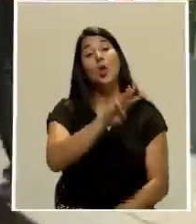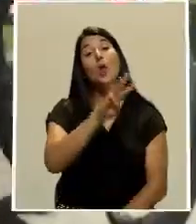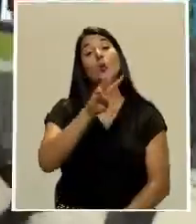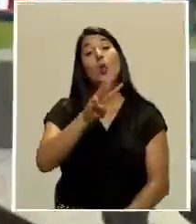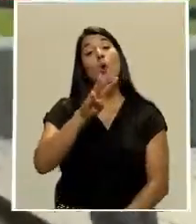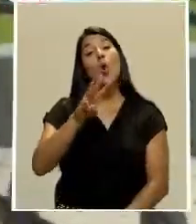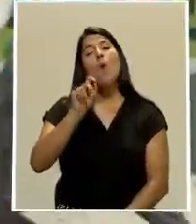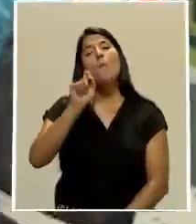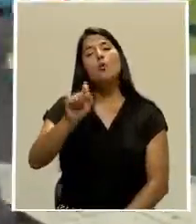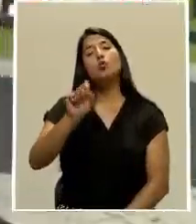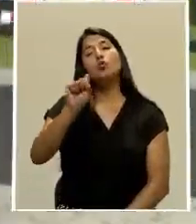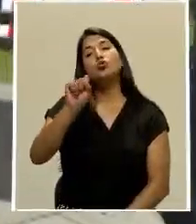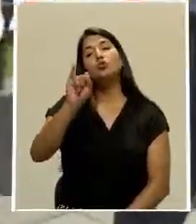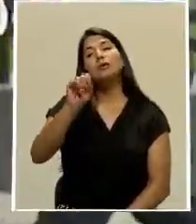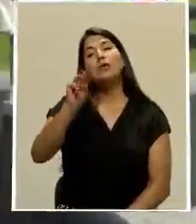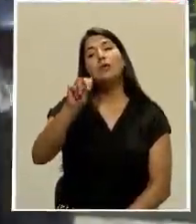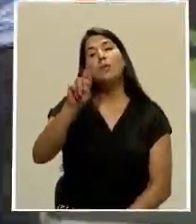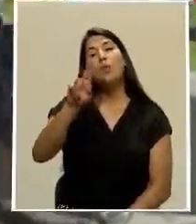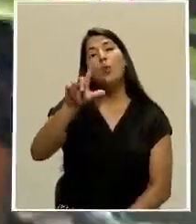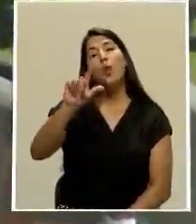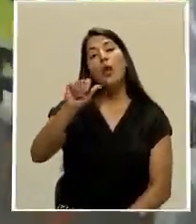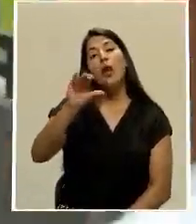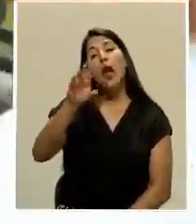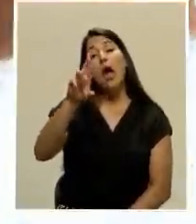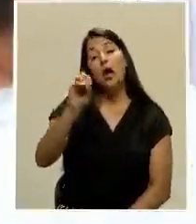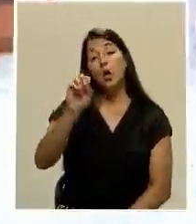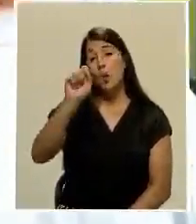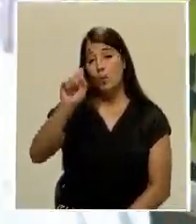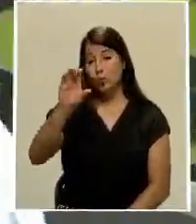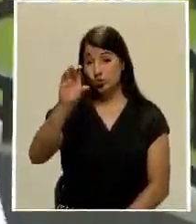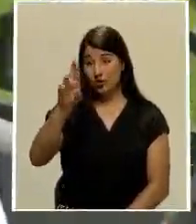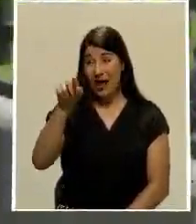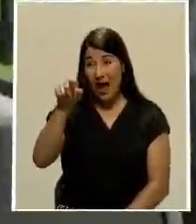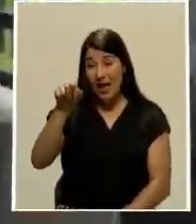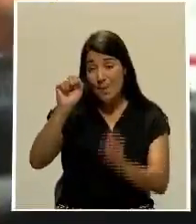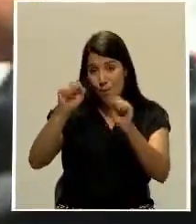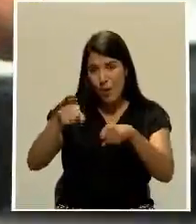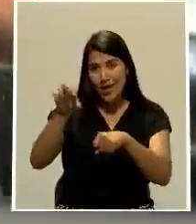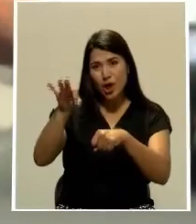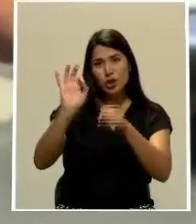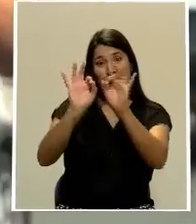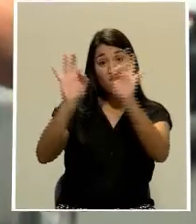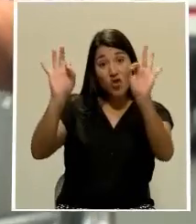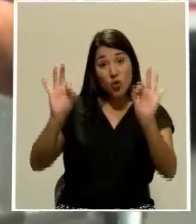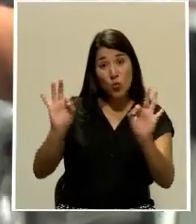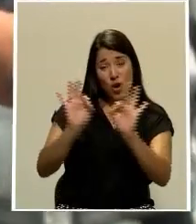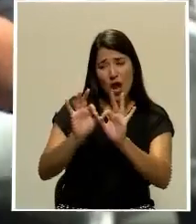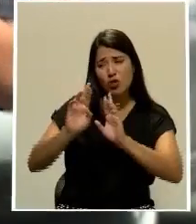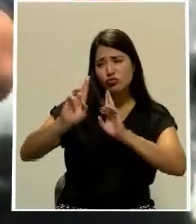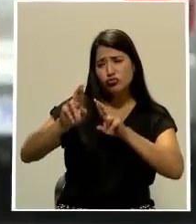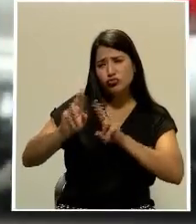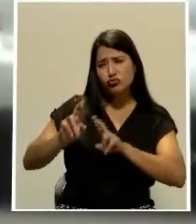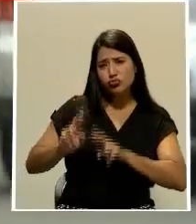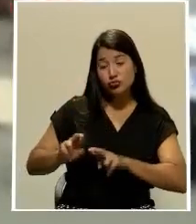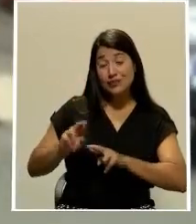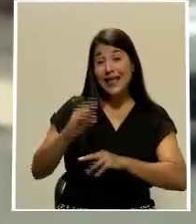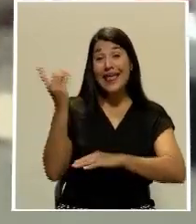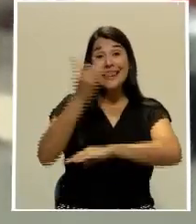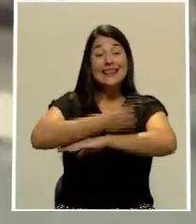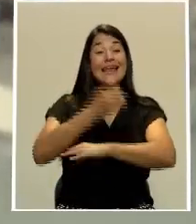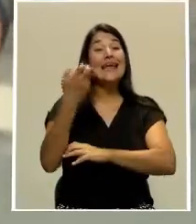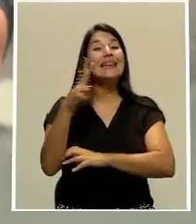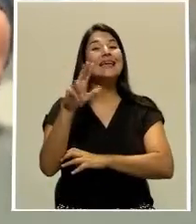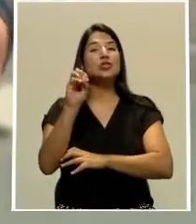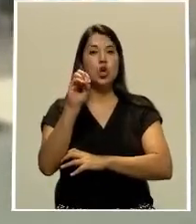.simulacro.cr. Ahí encontrarán un formulario de participación que deben llenar. El día 13 de octubre, las